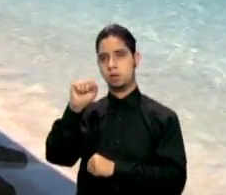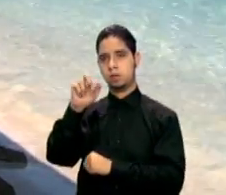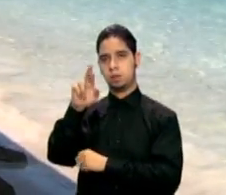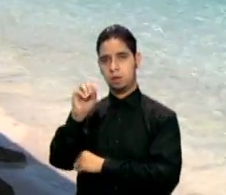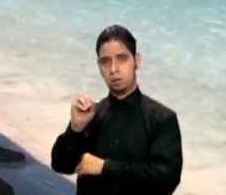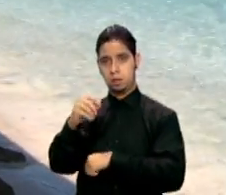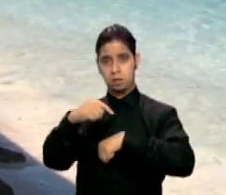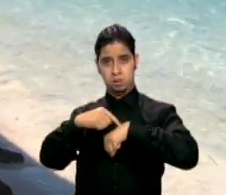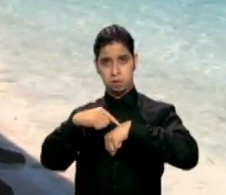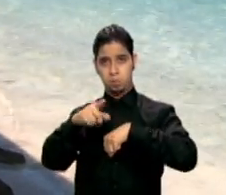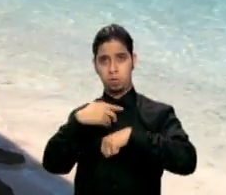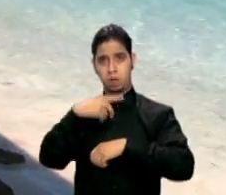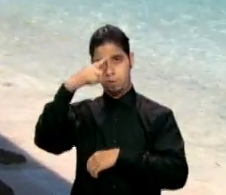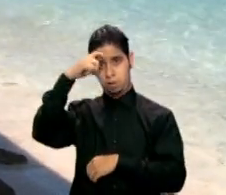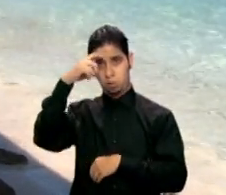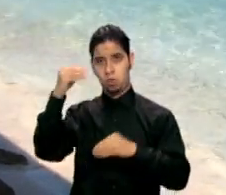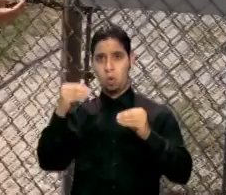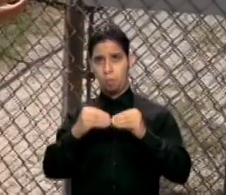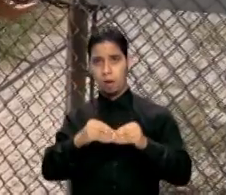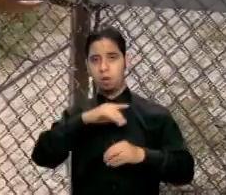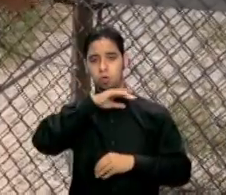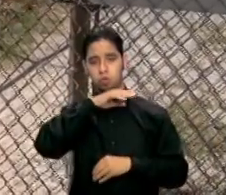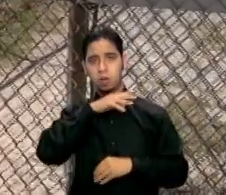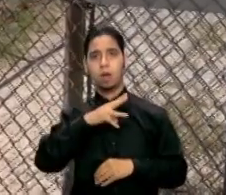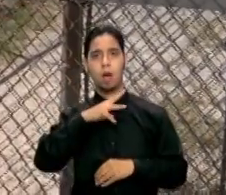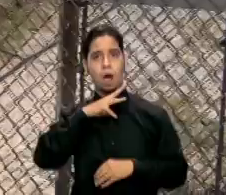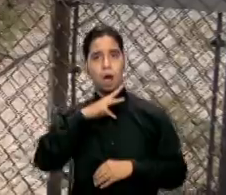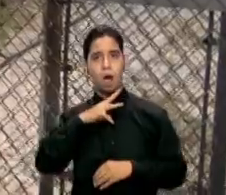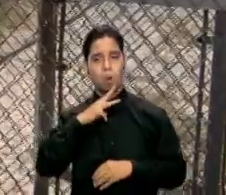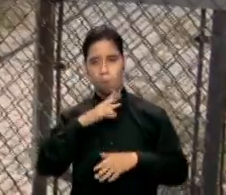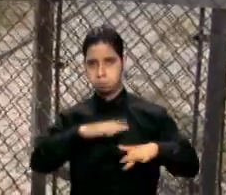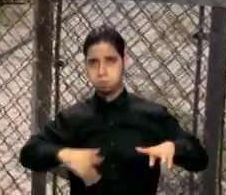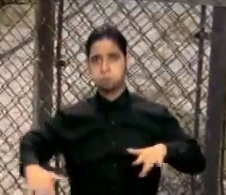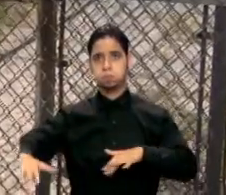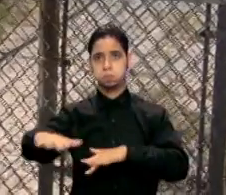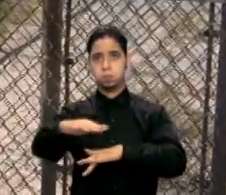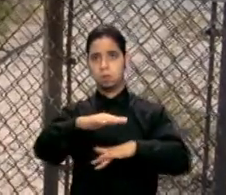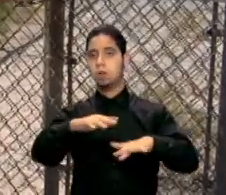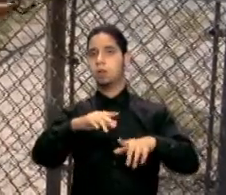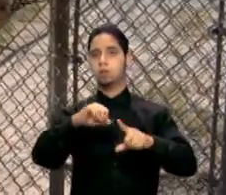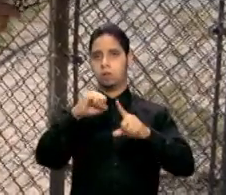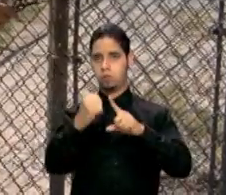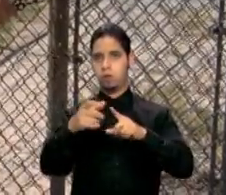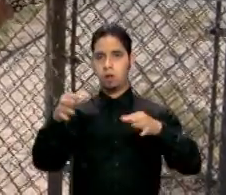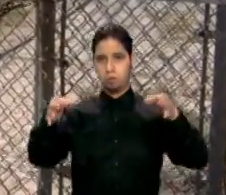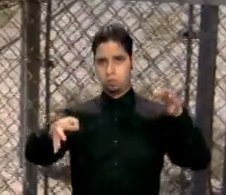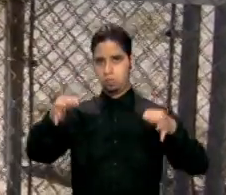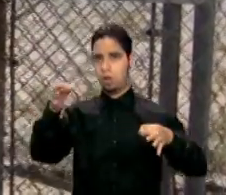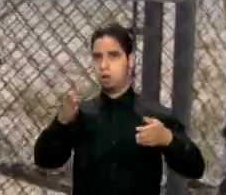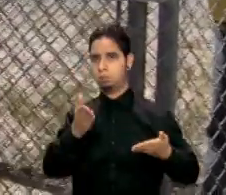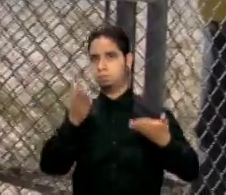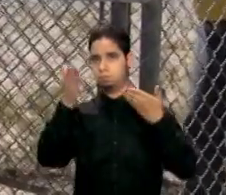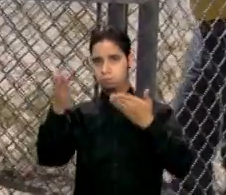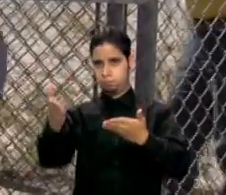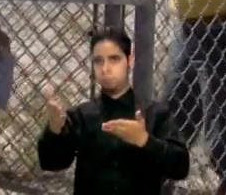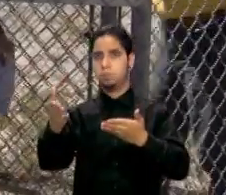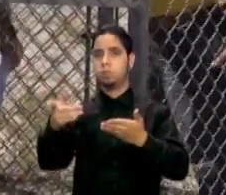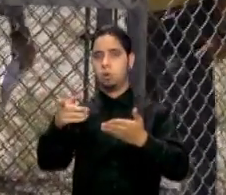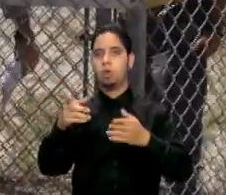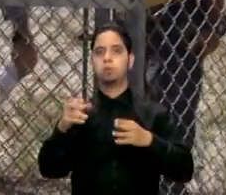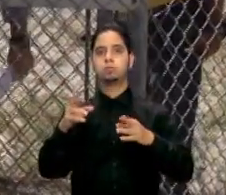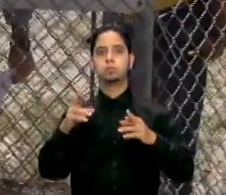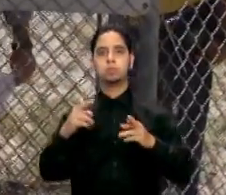cuando se reporta mayor contaminación en las aguas de la playa. El caso fue sometido a los tribunales por parte del Departamento de Recursos